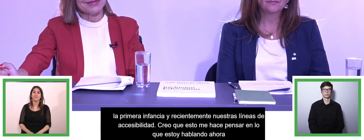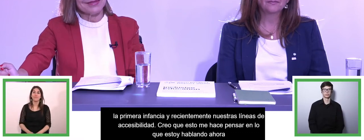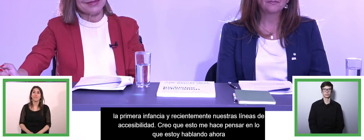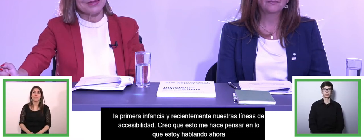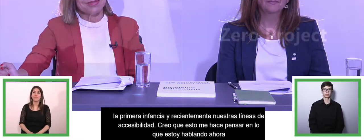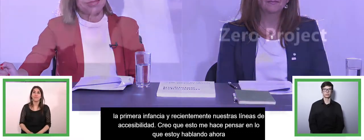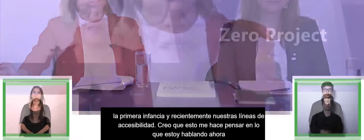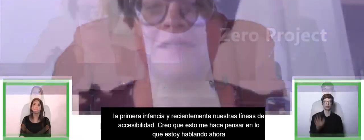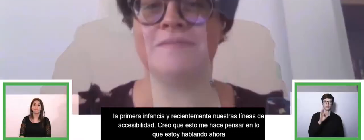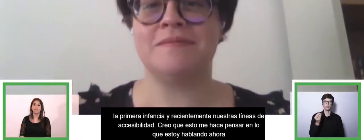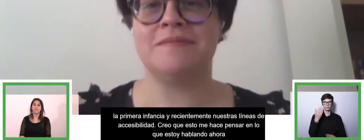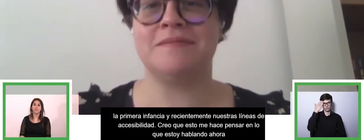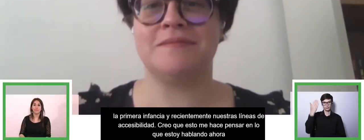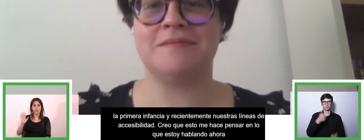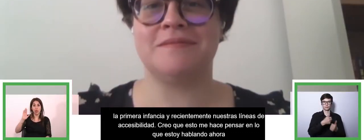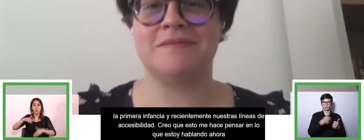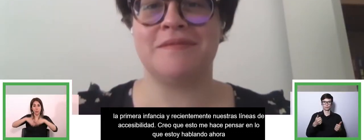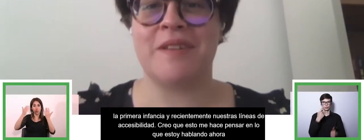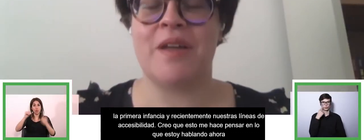Buenos días a todos y a todas.